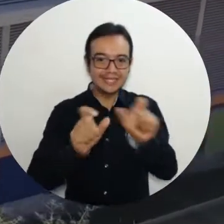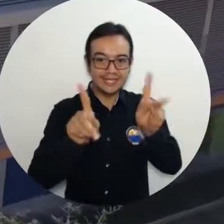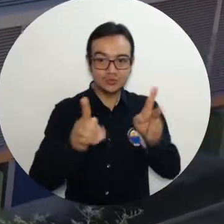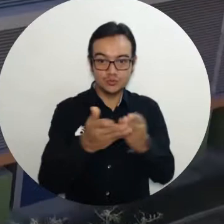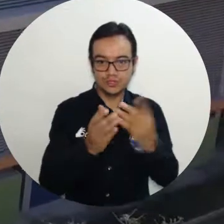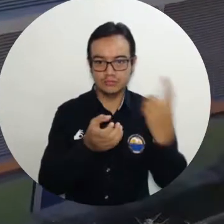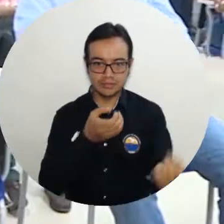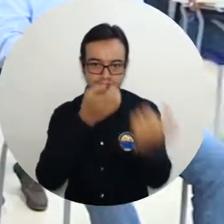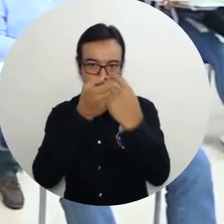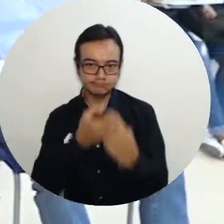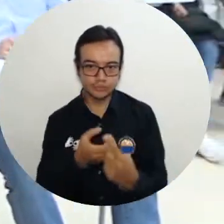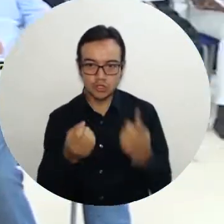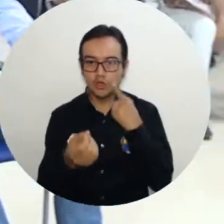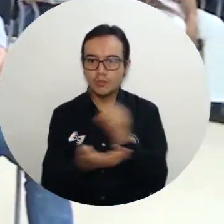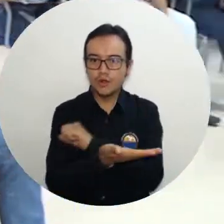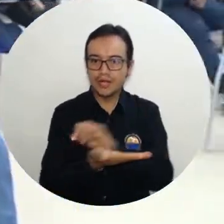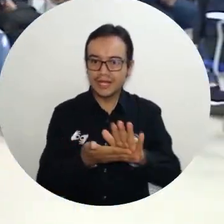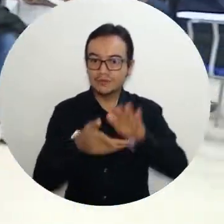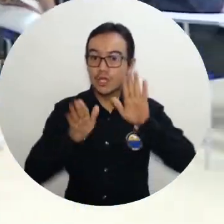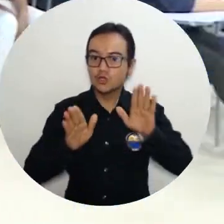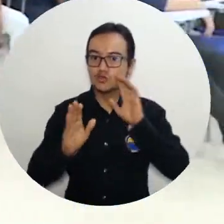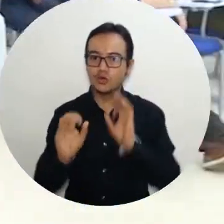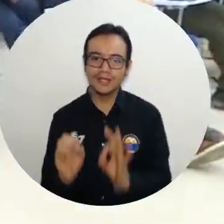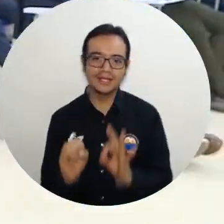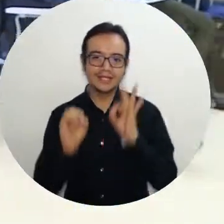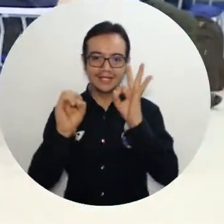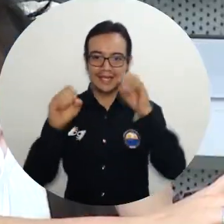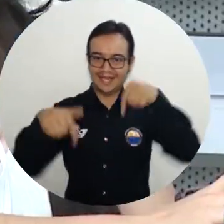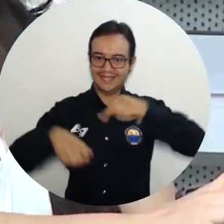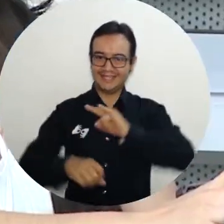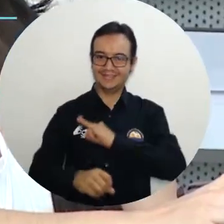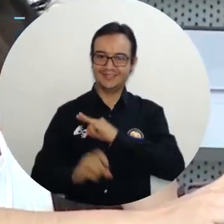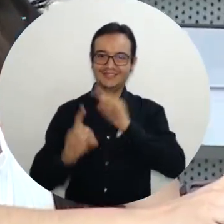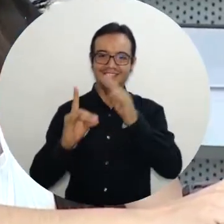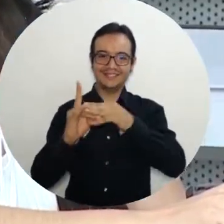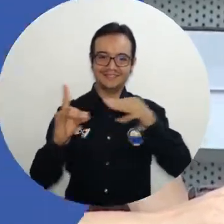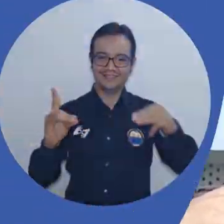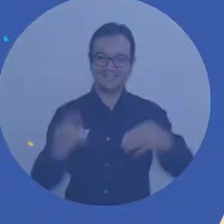Generación E accedieron a educación superior gratuita en la Alma Mater.